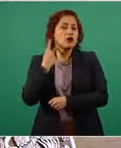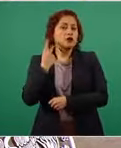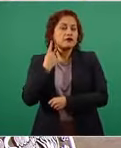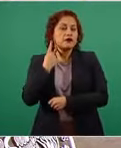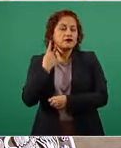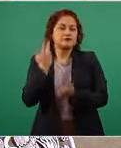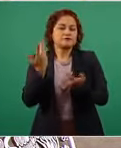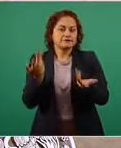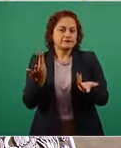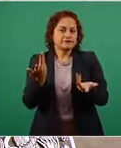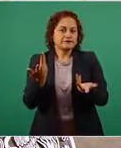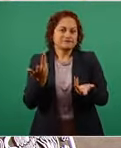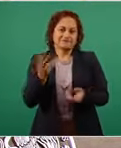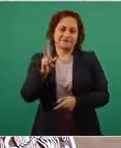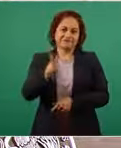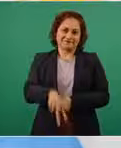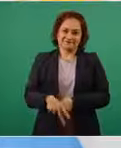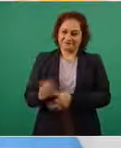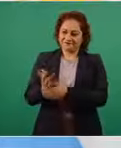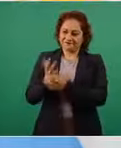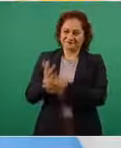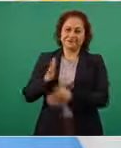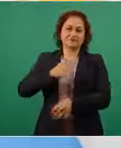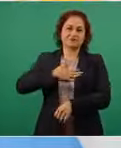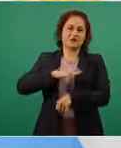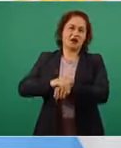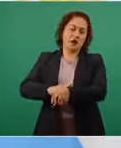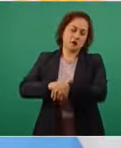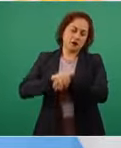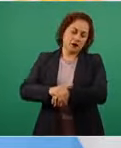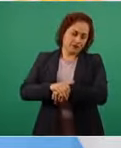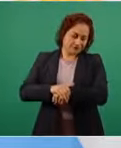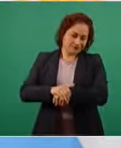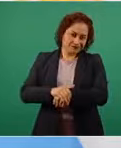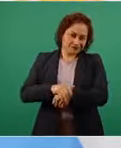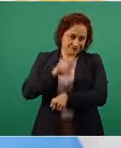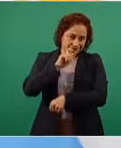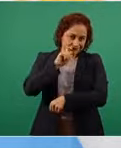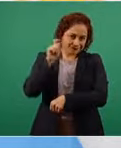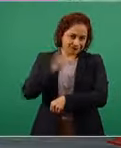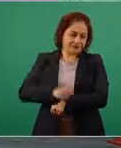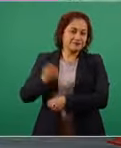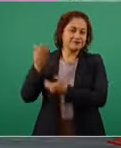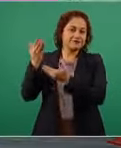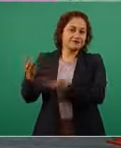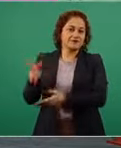amigo entrañable amigo y maestro Pepe Mujica